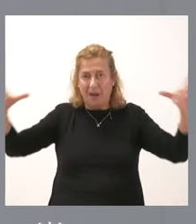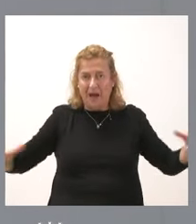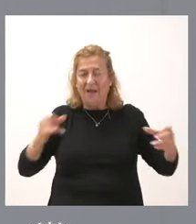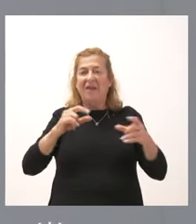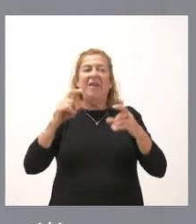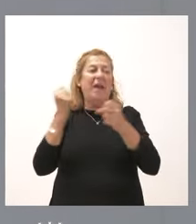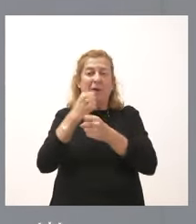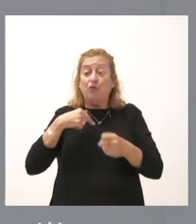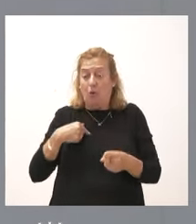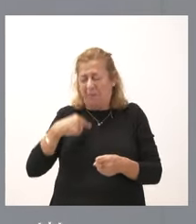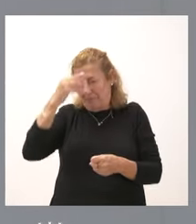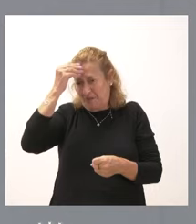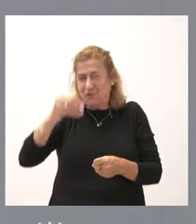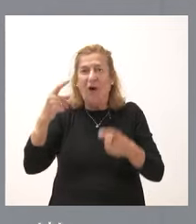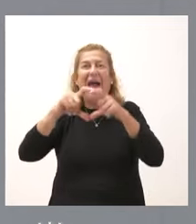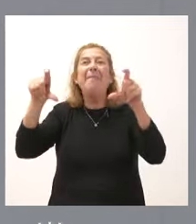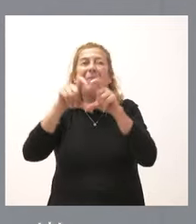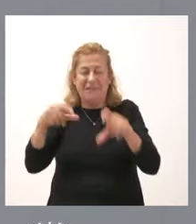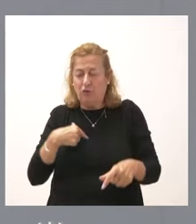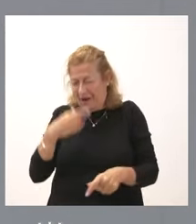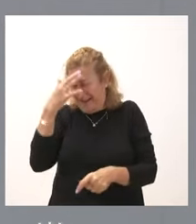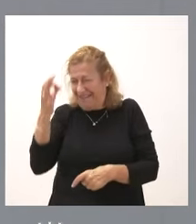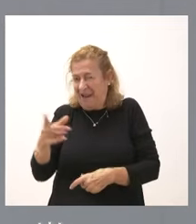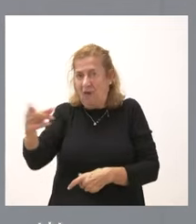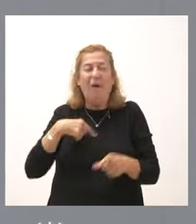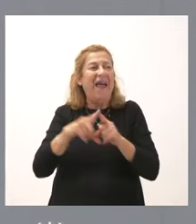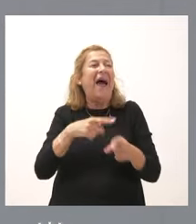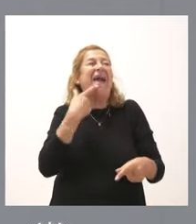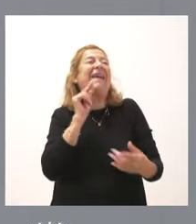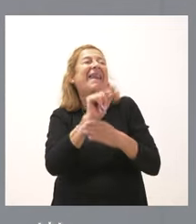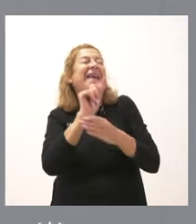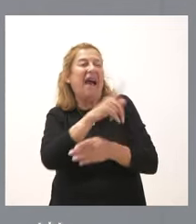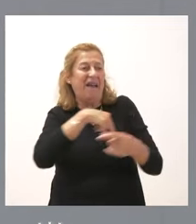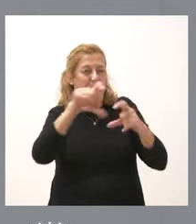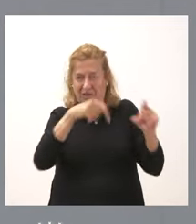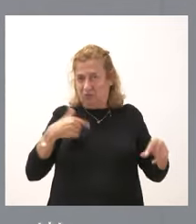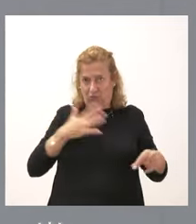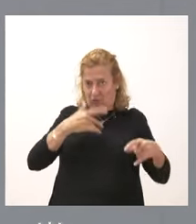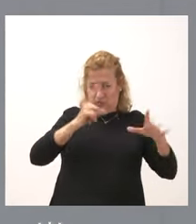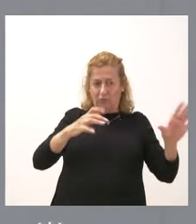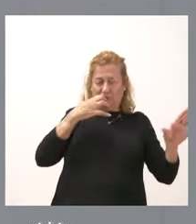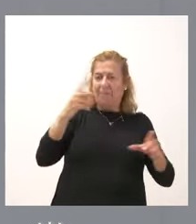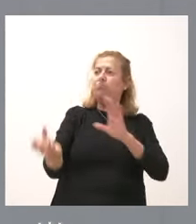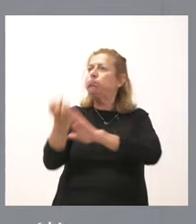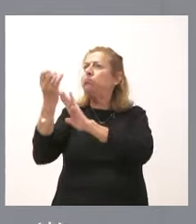en las empresas. Nosotros no venimos aquí para criticar a las empresas, venimos para ayudar a las empresas, especialmente cuando crean o mantienen empleo.